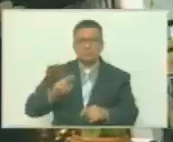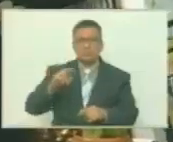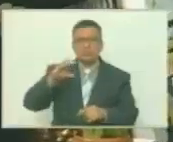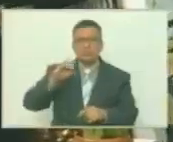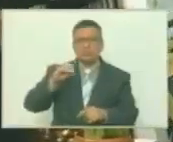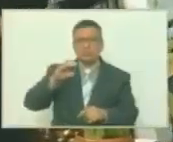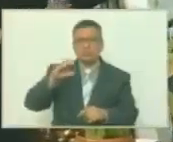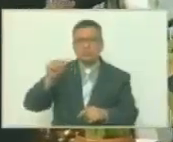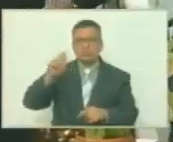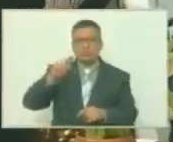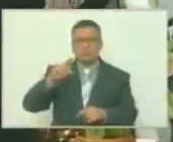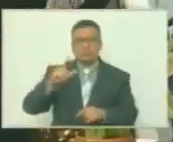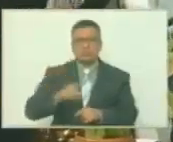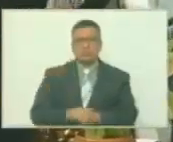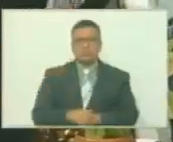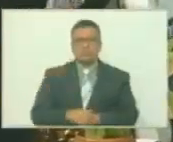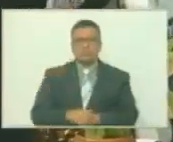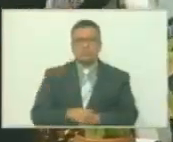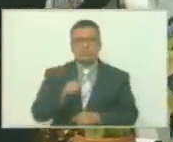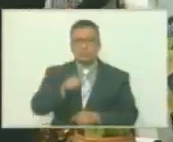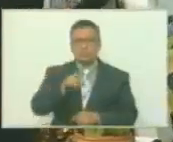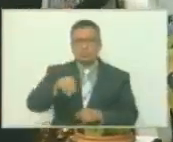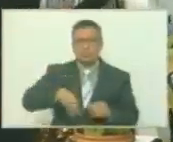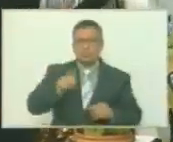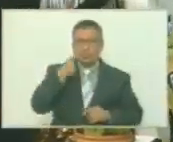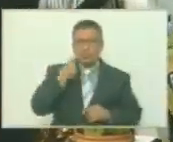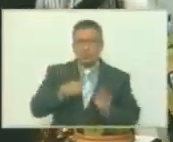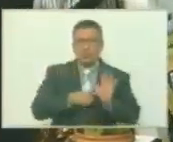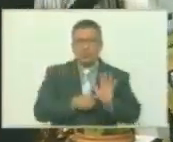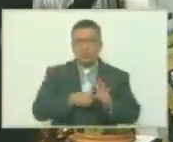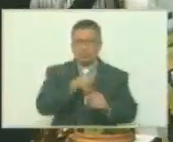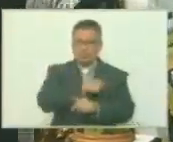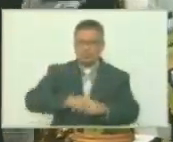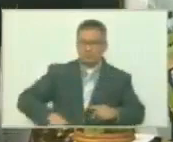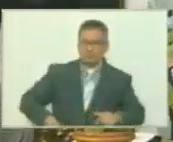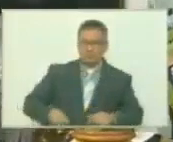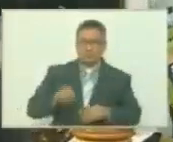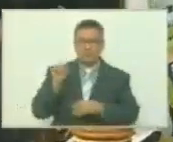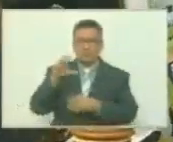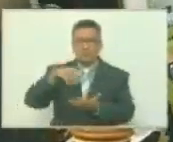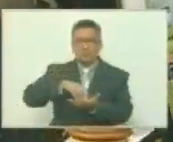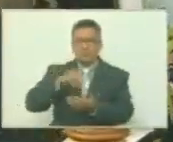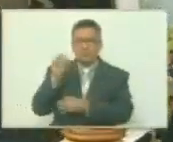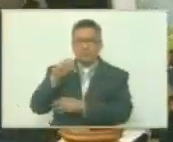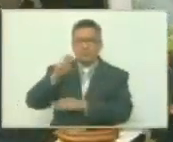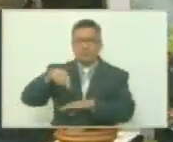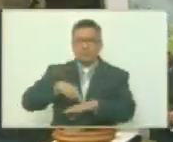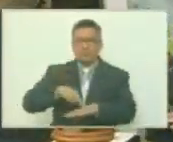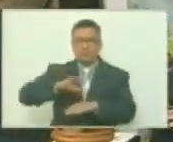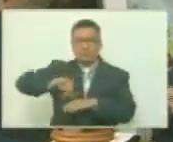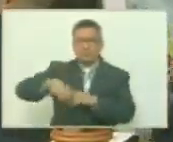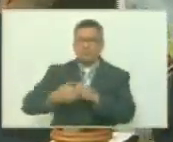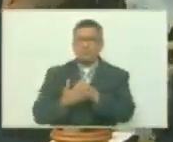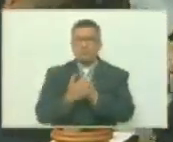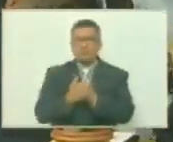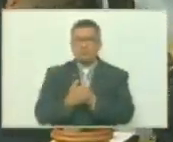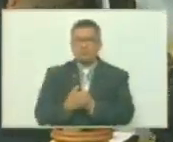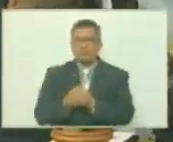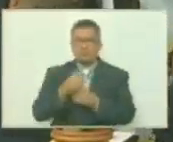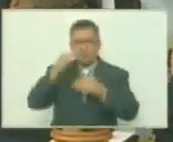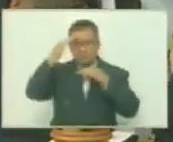Laborde pues allí se puede observar al presidente del parlamento nacional doctor Jorge Rodríguez